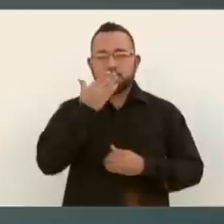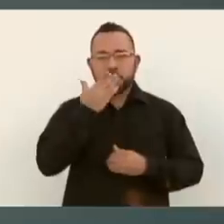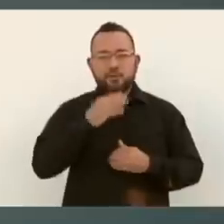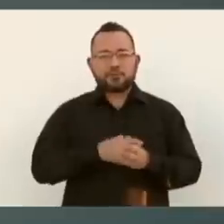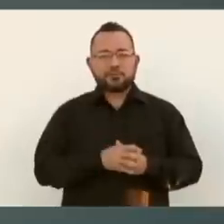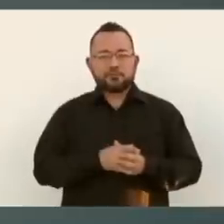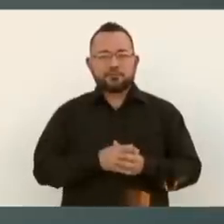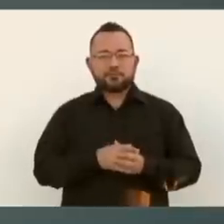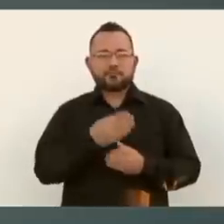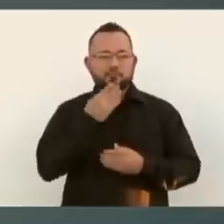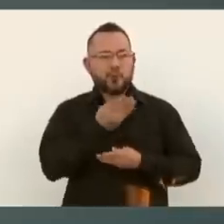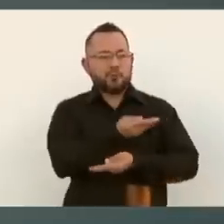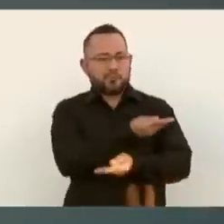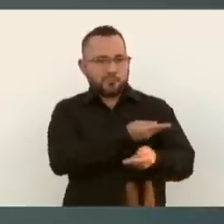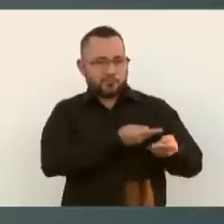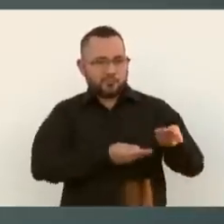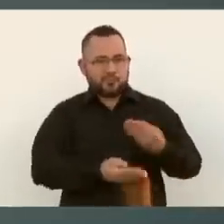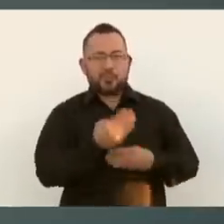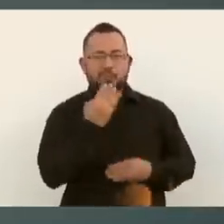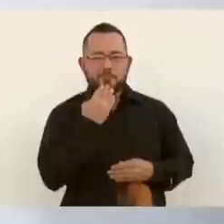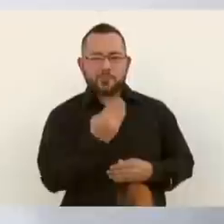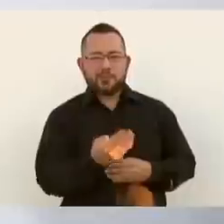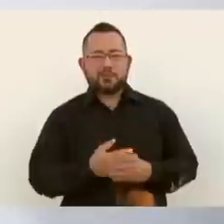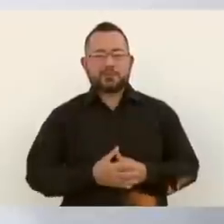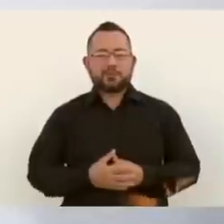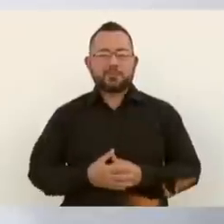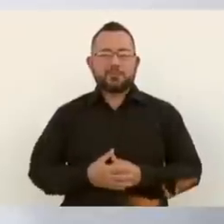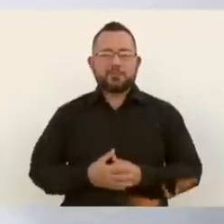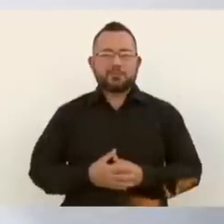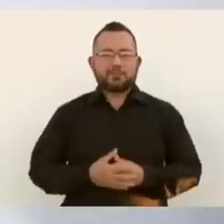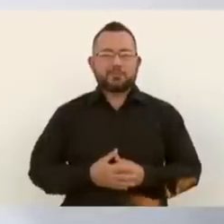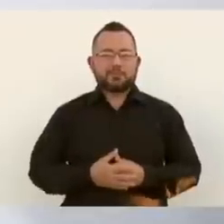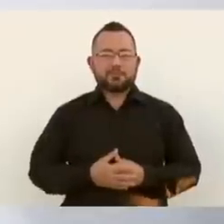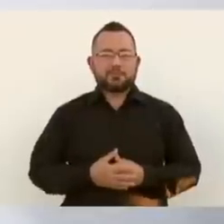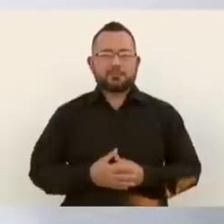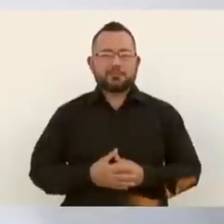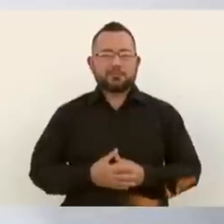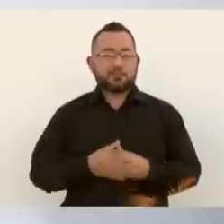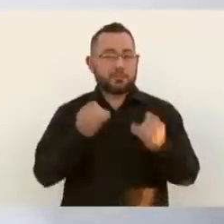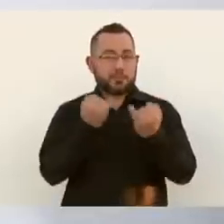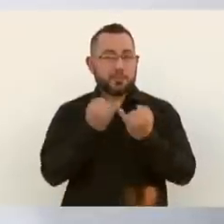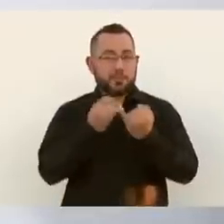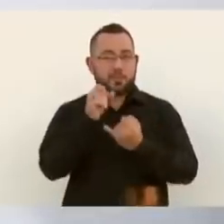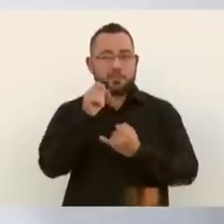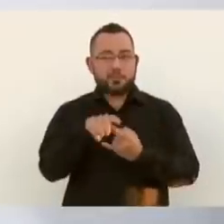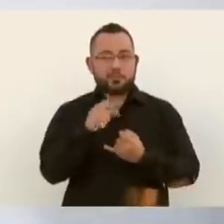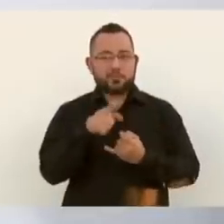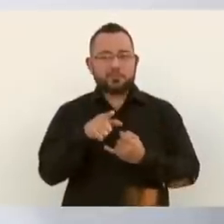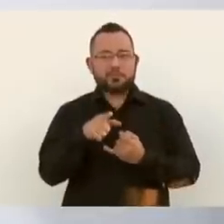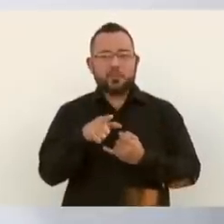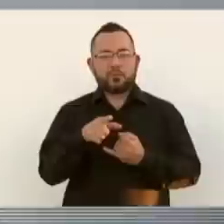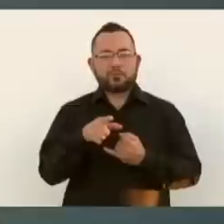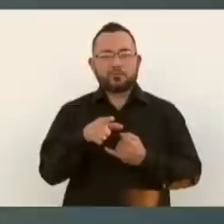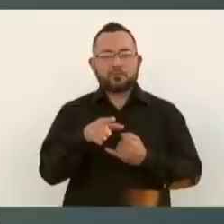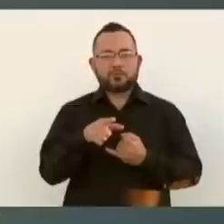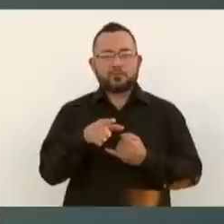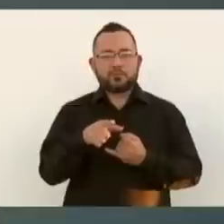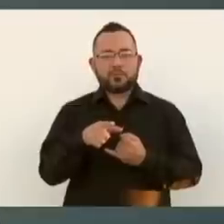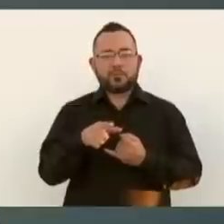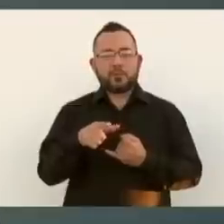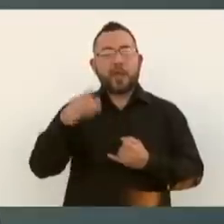llevamos muy bien, lo mismo con las autoridades, con las